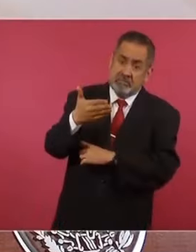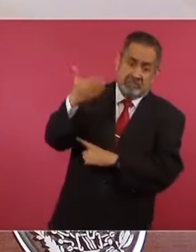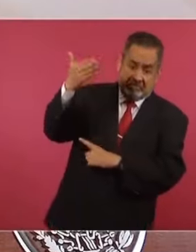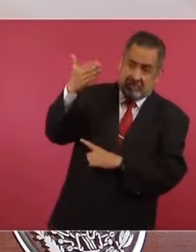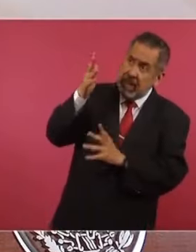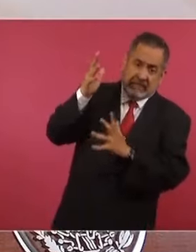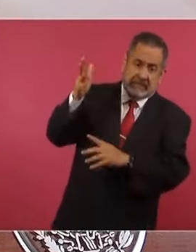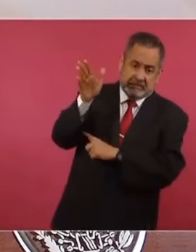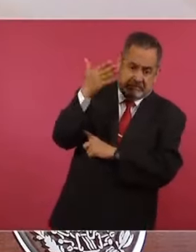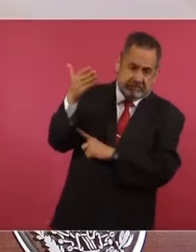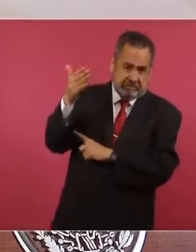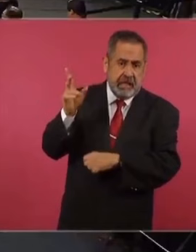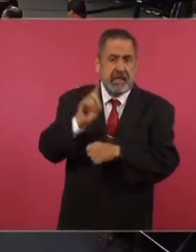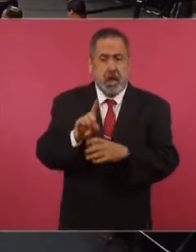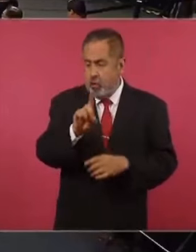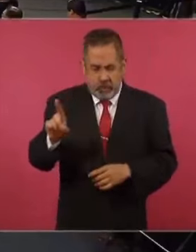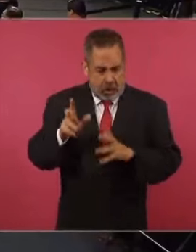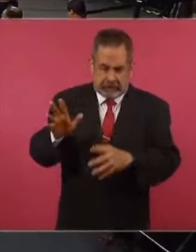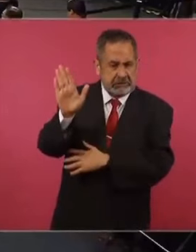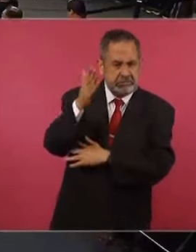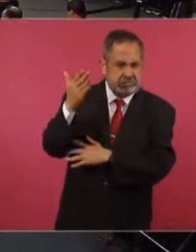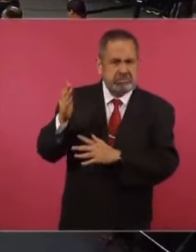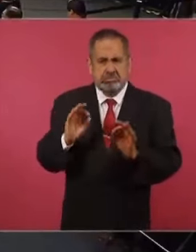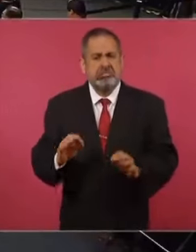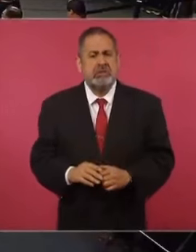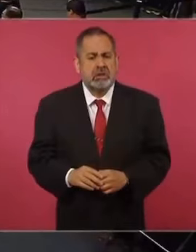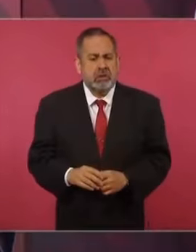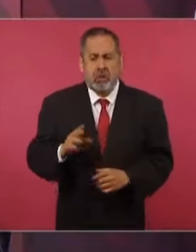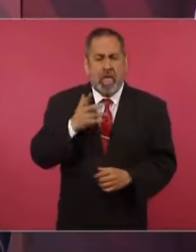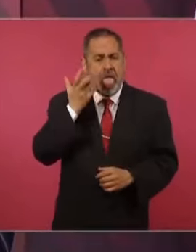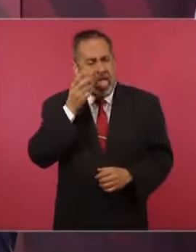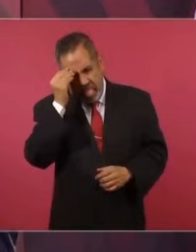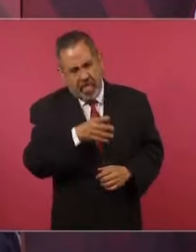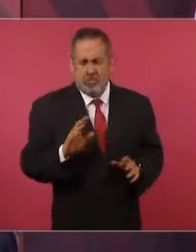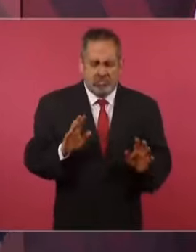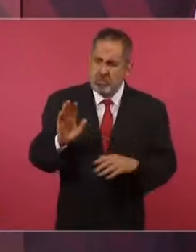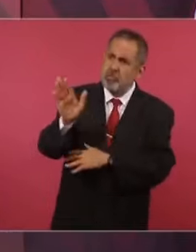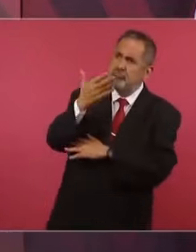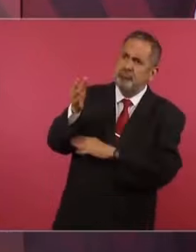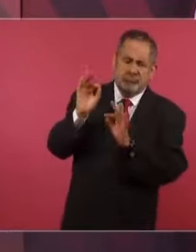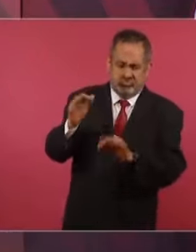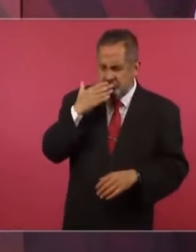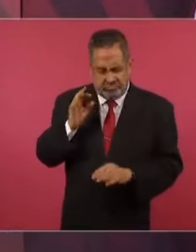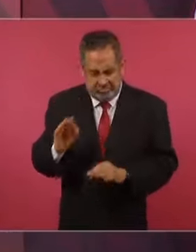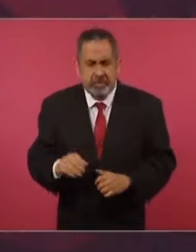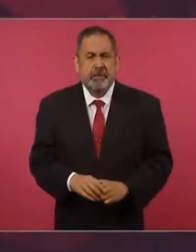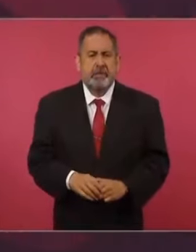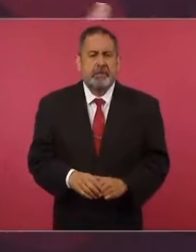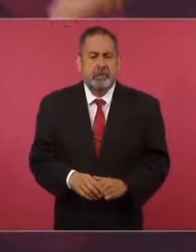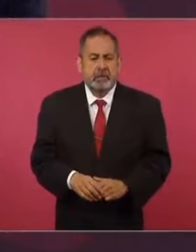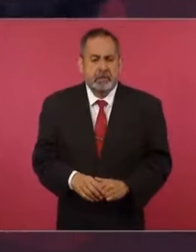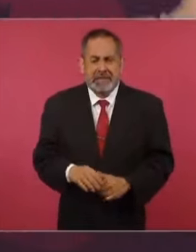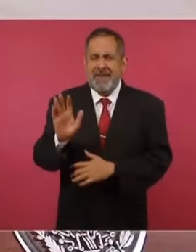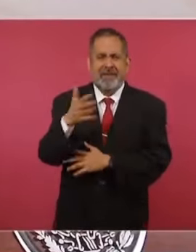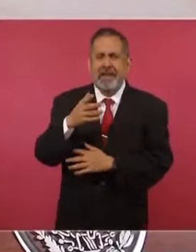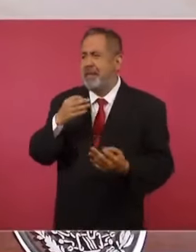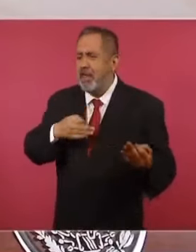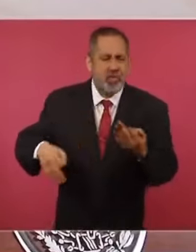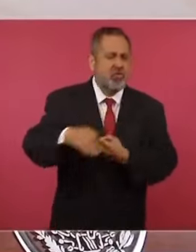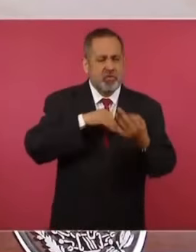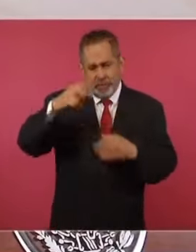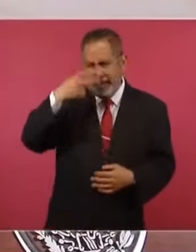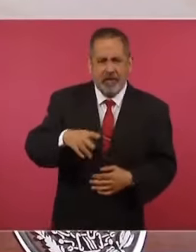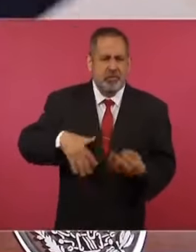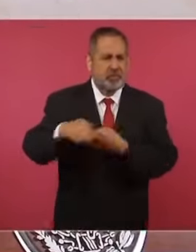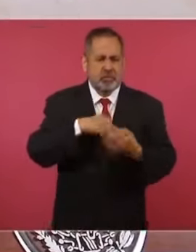el domingo y todo, sí. Y no hay mala intención, no hay mala fe. La bandera es de todos los mexicanos,